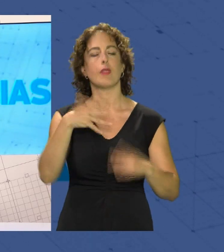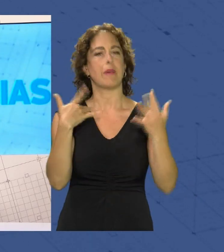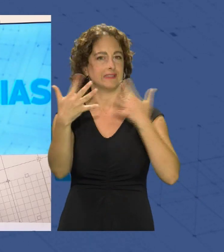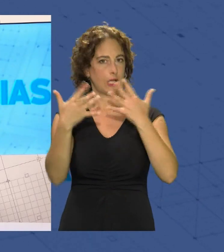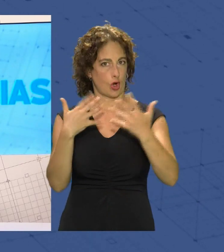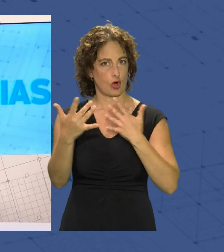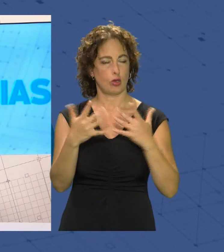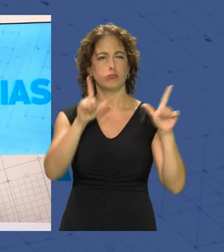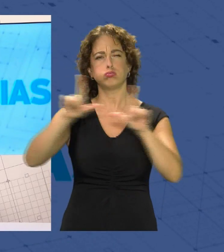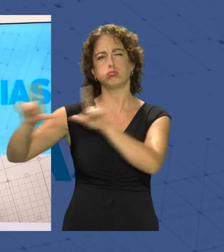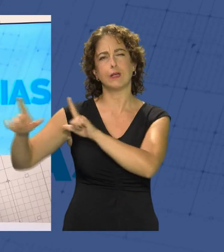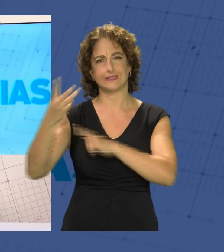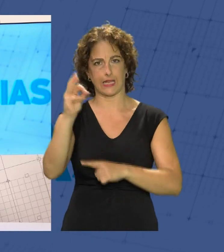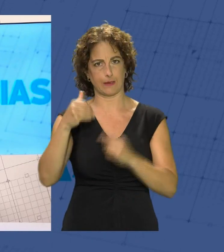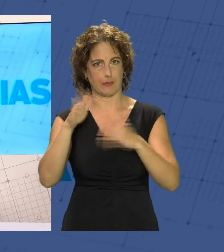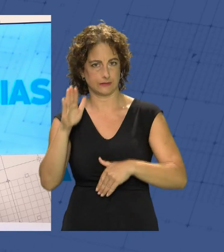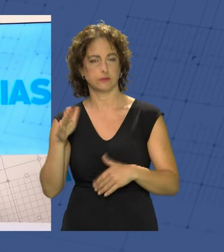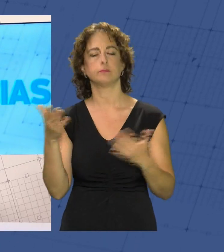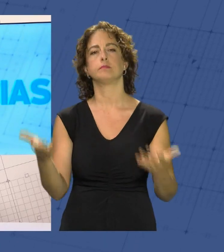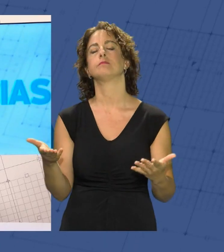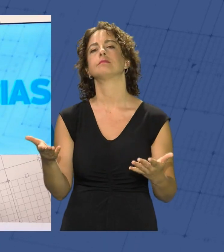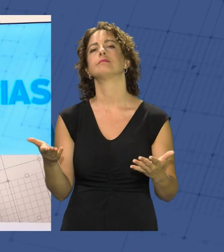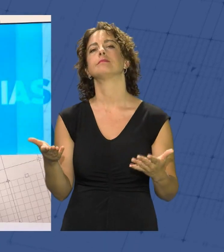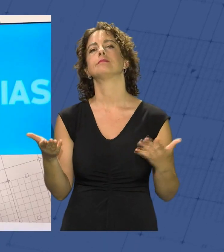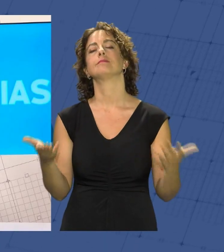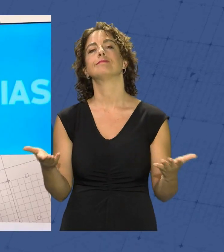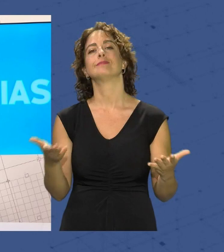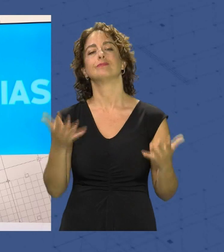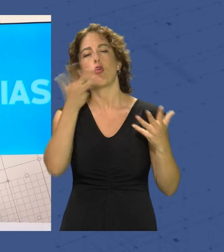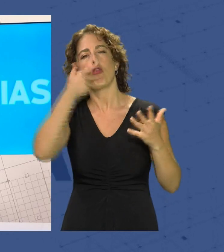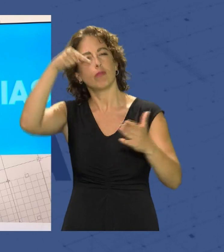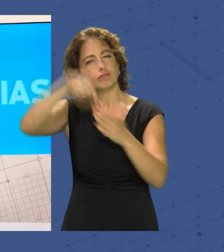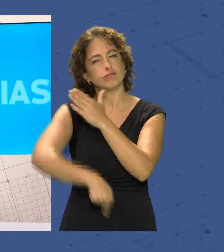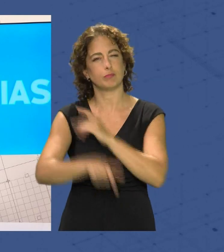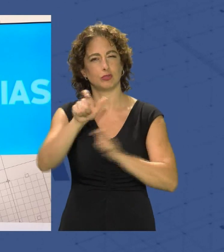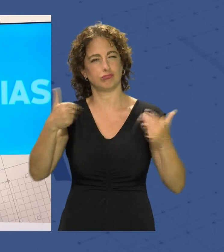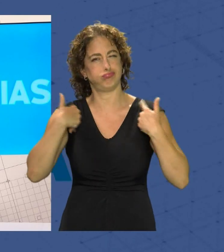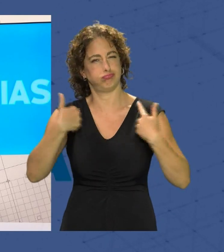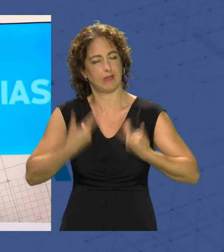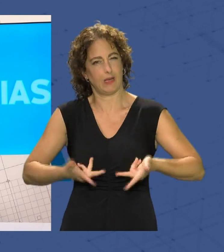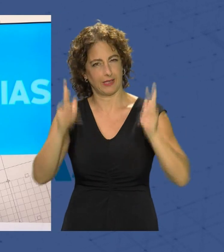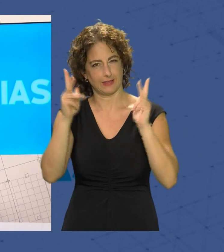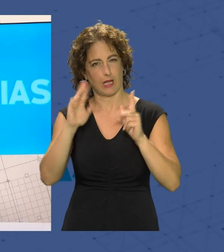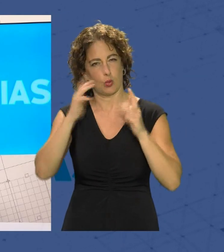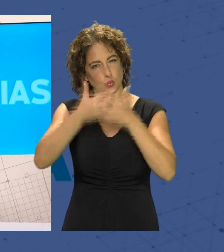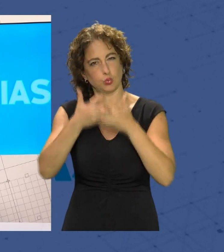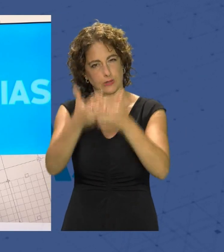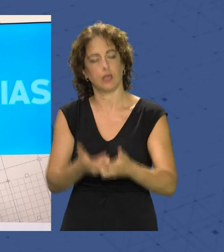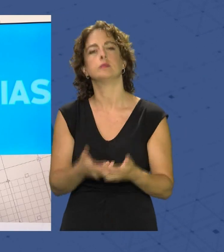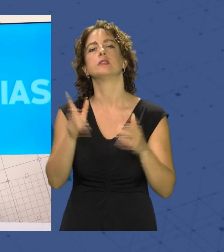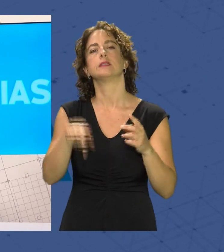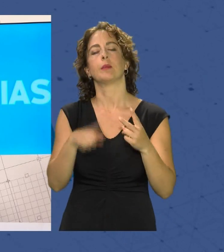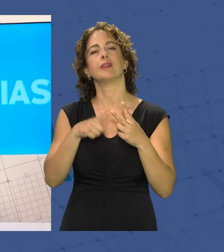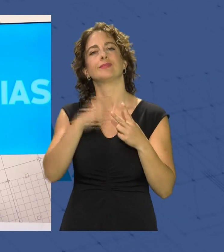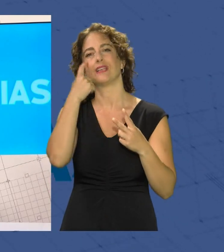muestra con casi 30 paneles para conocer a fondo la historia de los mártires de la libertad además seramos testigos del